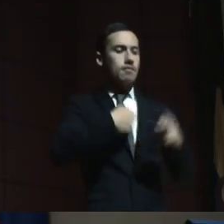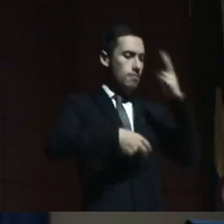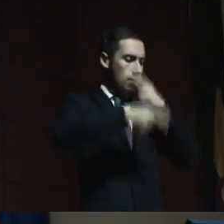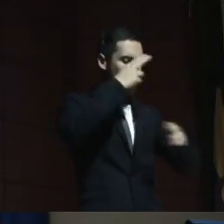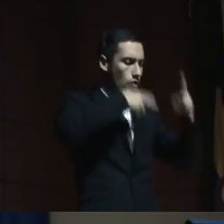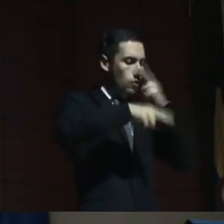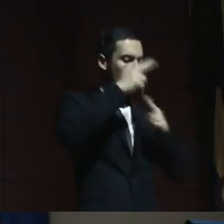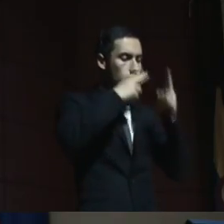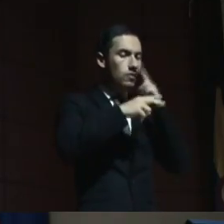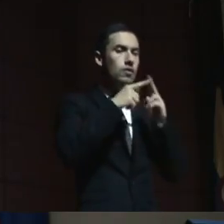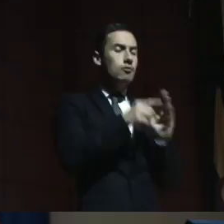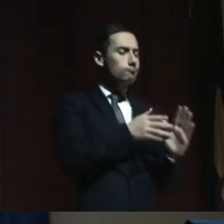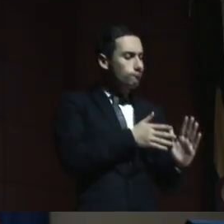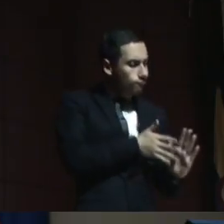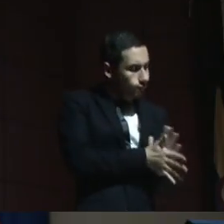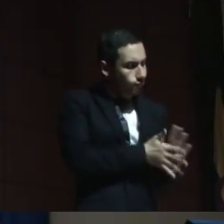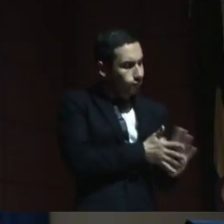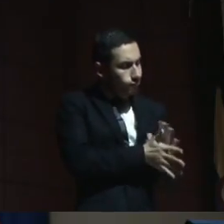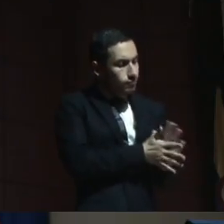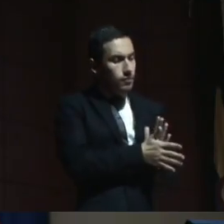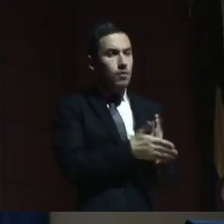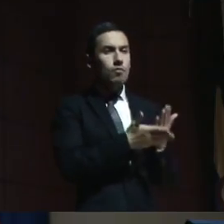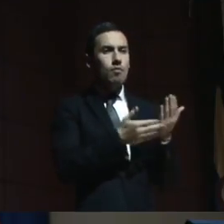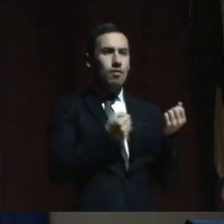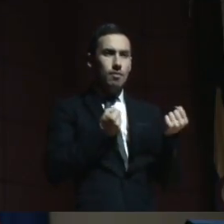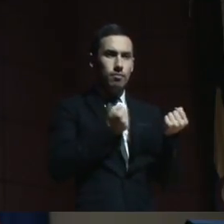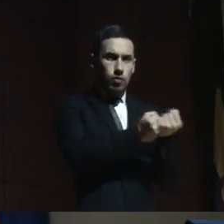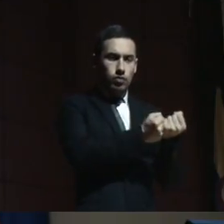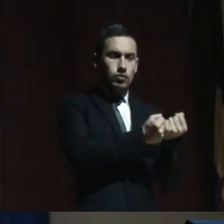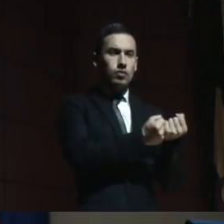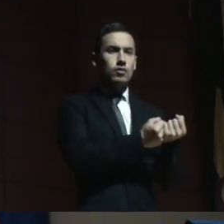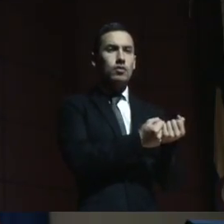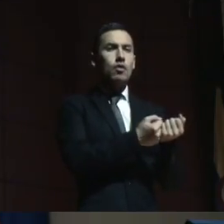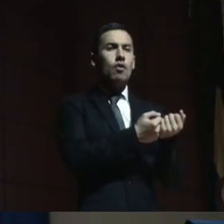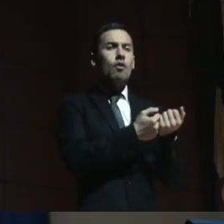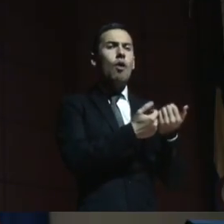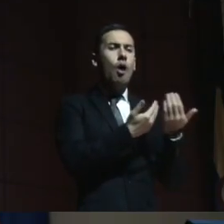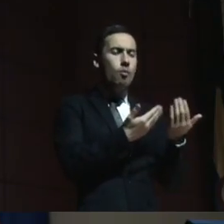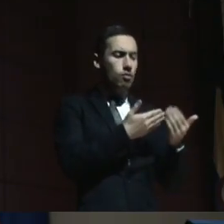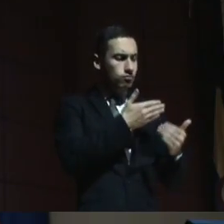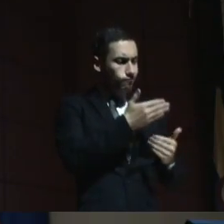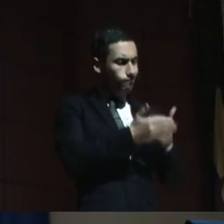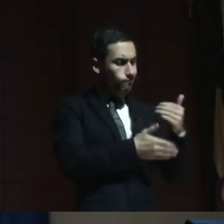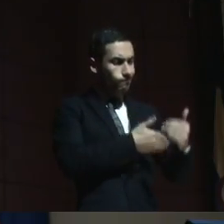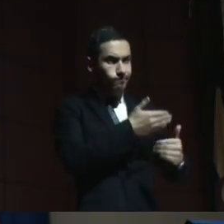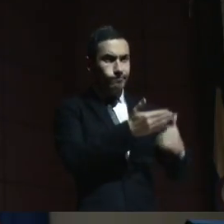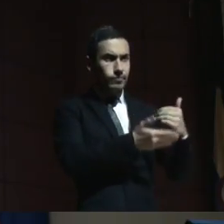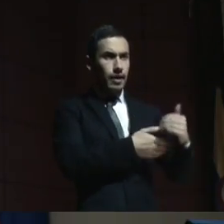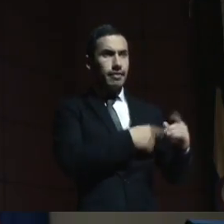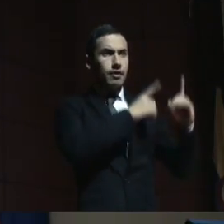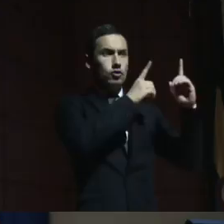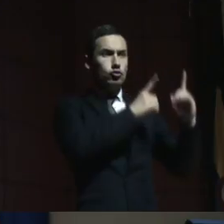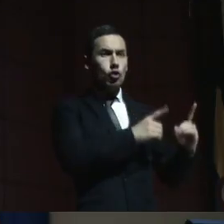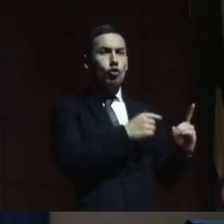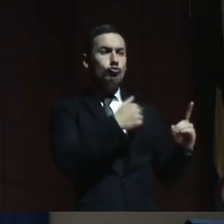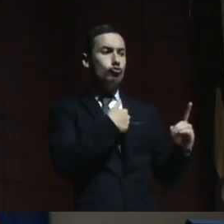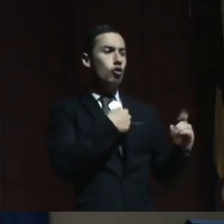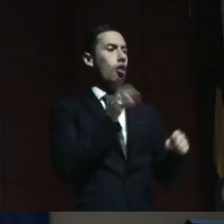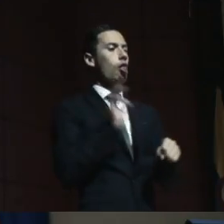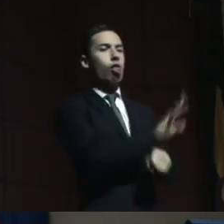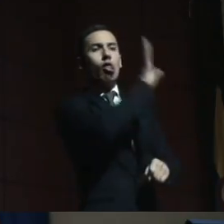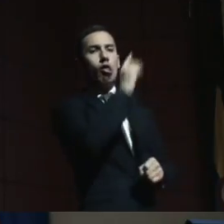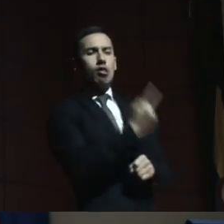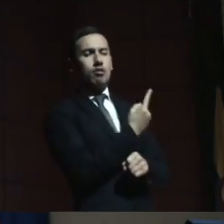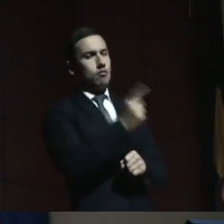cómo darles el apoyo, cómo acompañarlos en esa toma de decisiones, ¿cierto? No ir